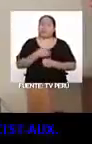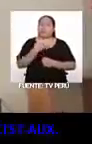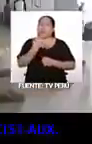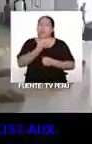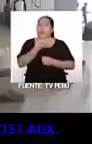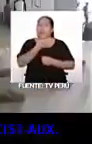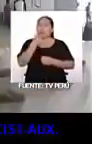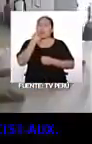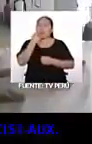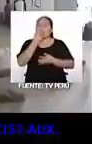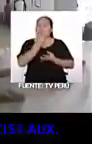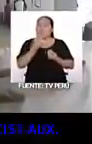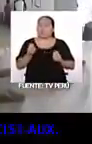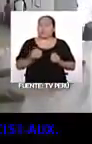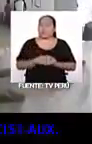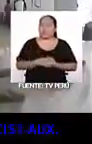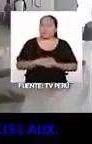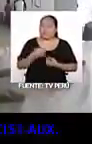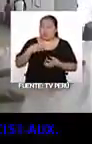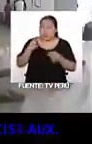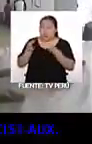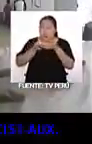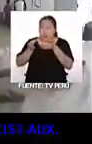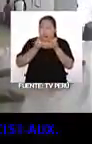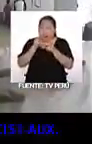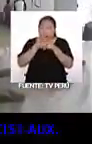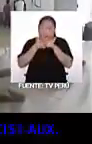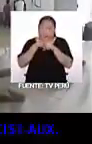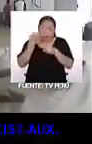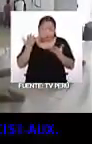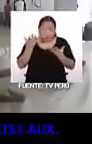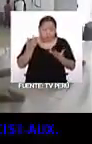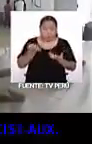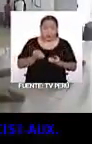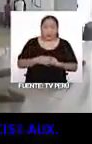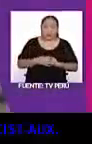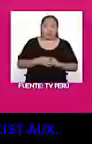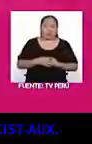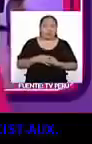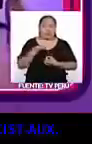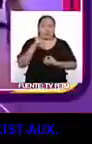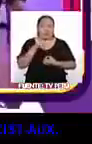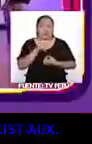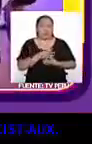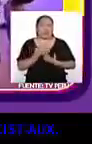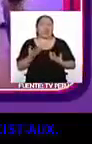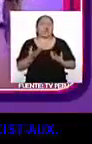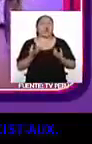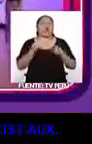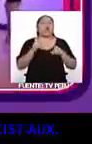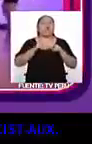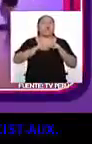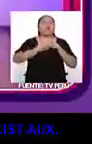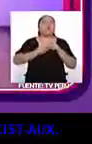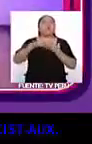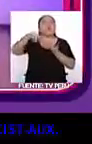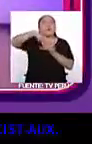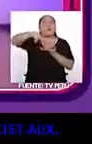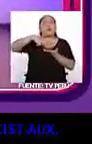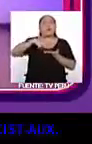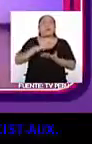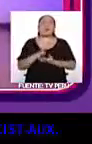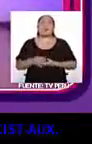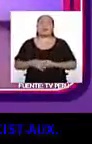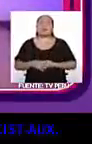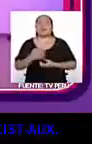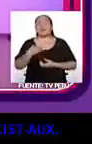No, sinceramente no, pero... Bueno, yo te puedo explicar un poquito si quieres, ¿verdad? Y a ti, ¿desde cuándo comenzaste a bailar K-pop? Ah,